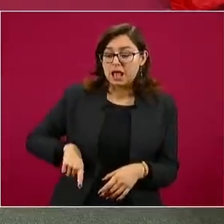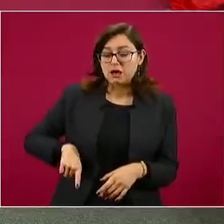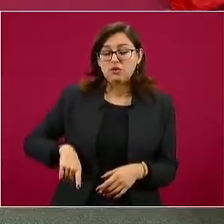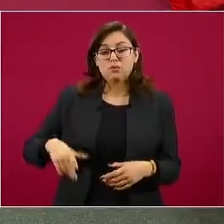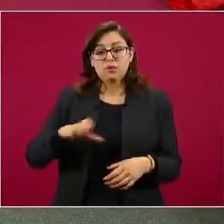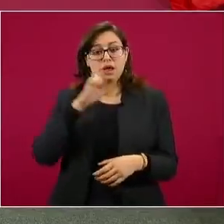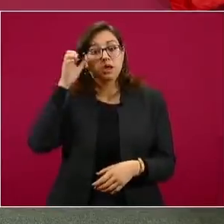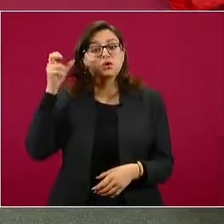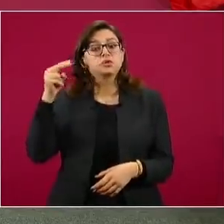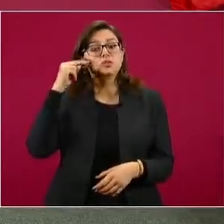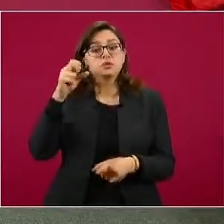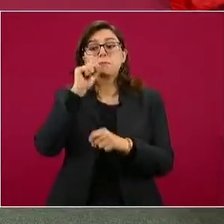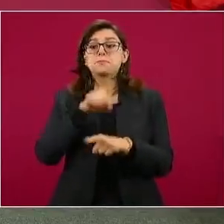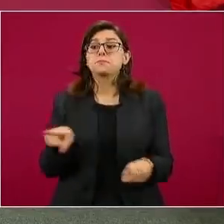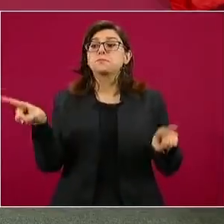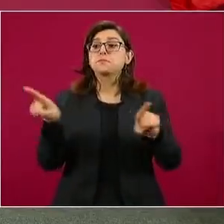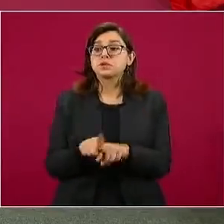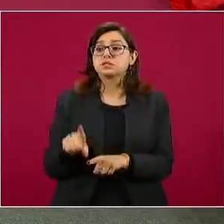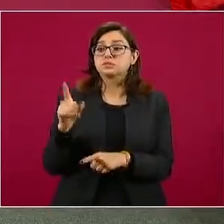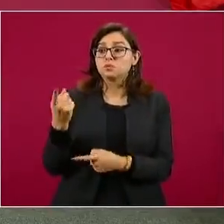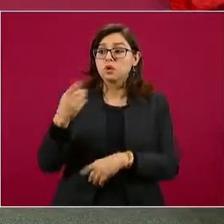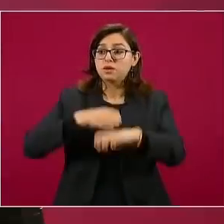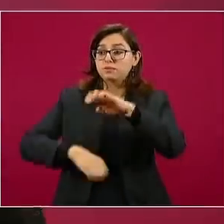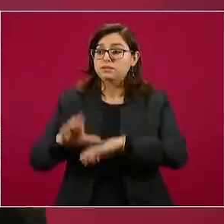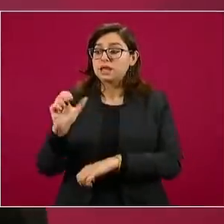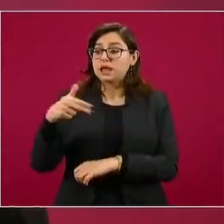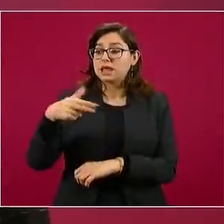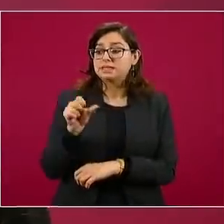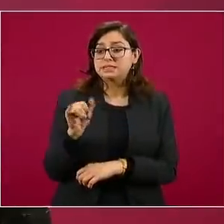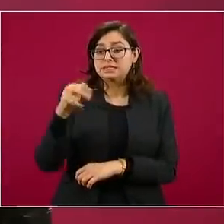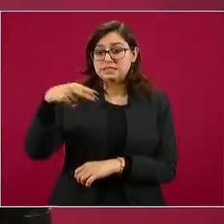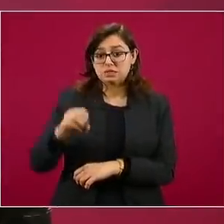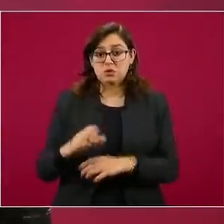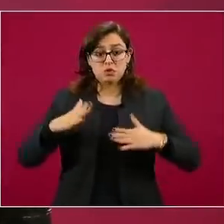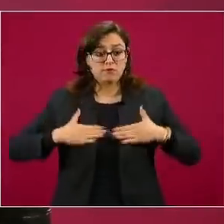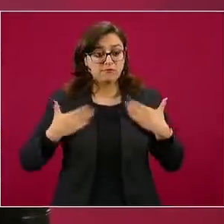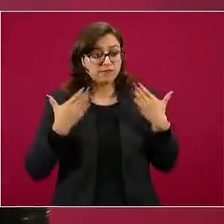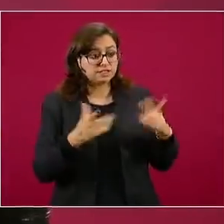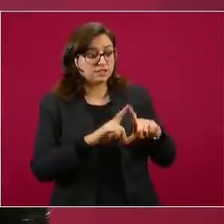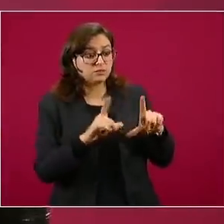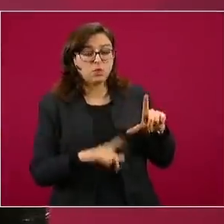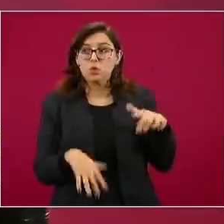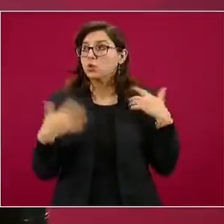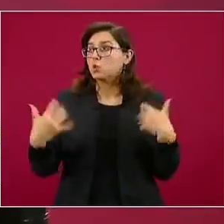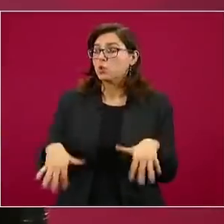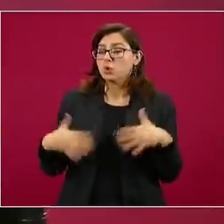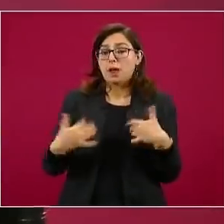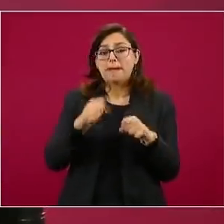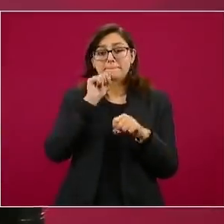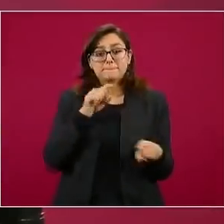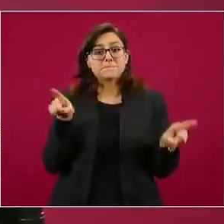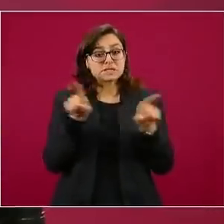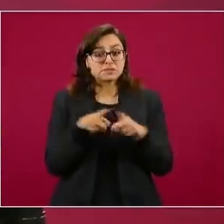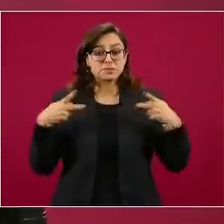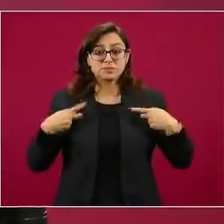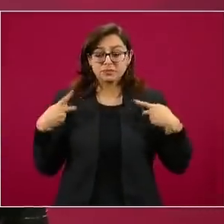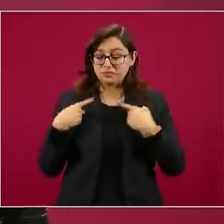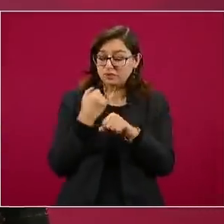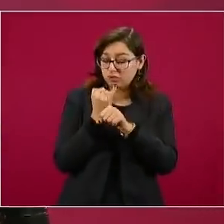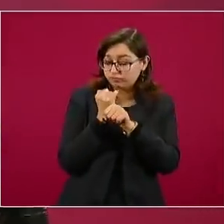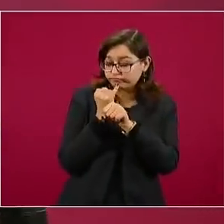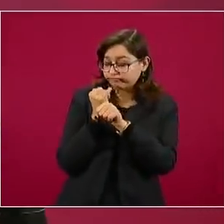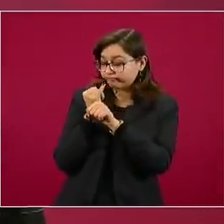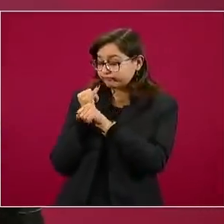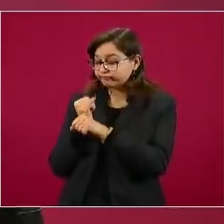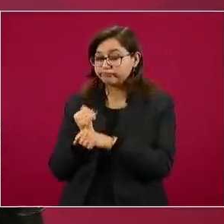por poner su confianza en nuestro país. También quiero agradecer a los investigadores, al equipo de cada uno